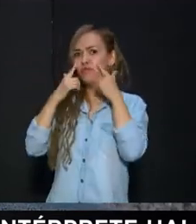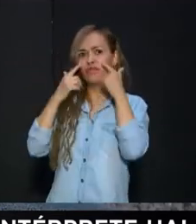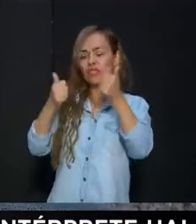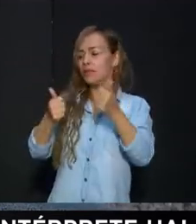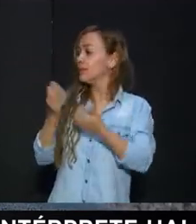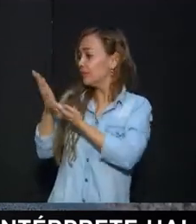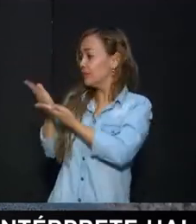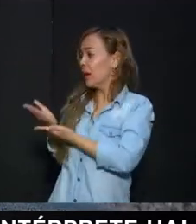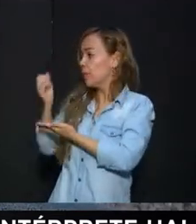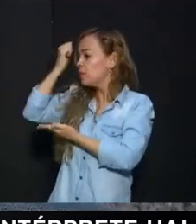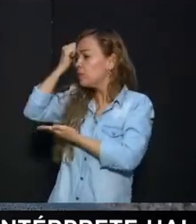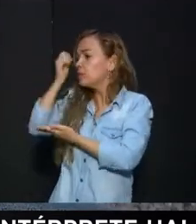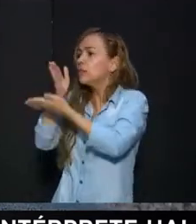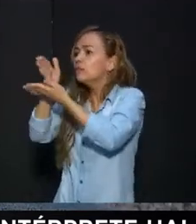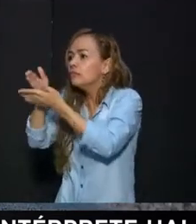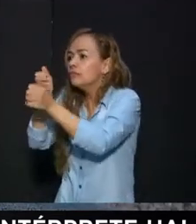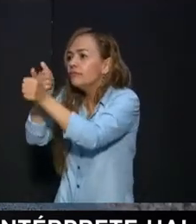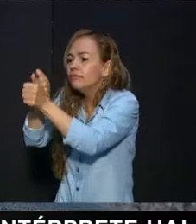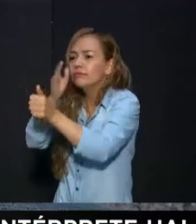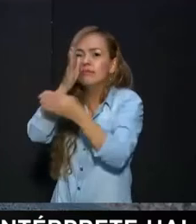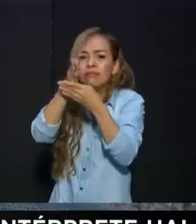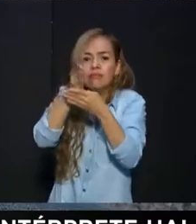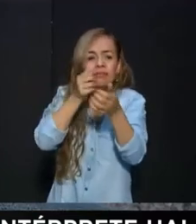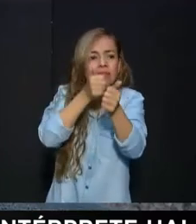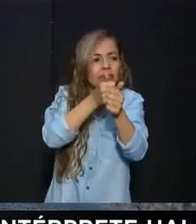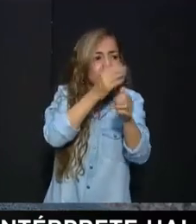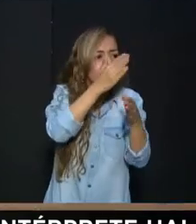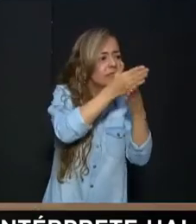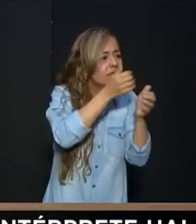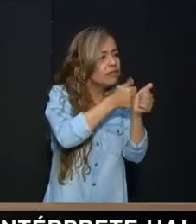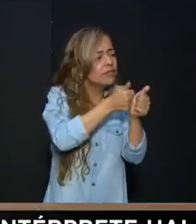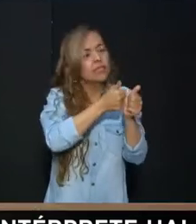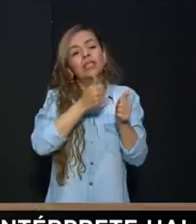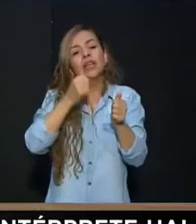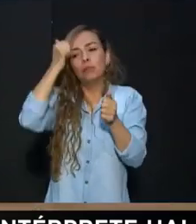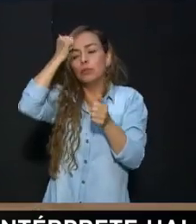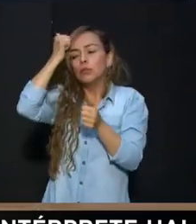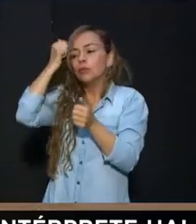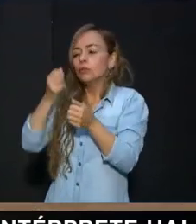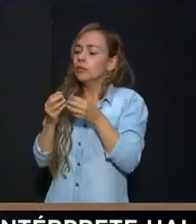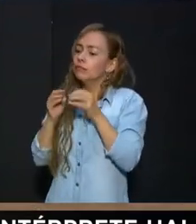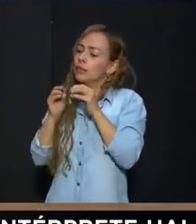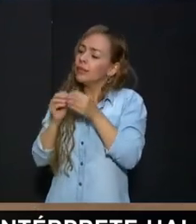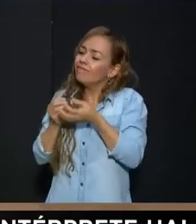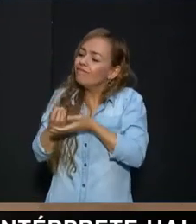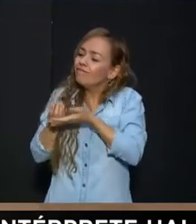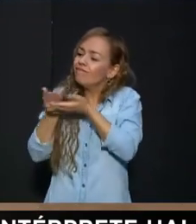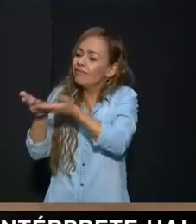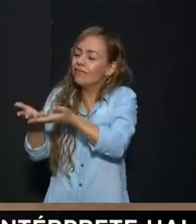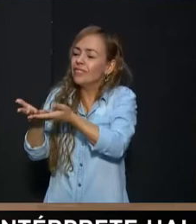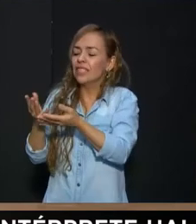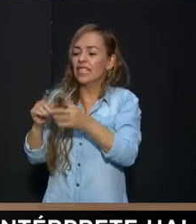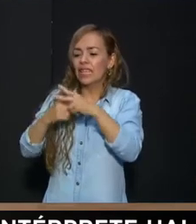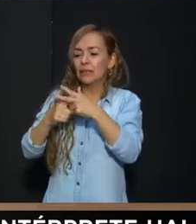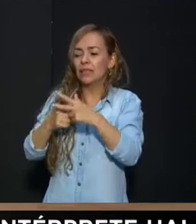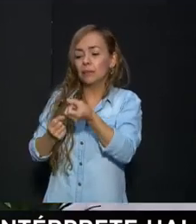Metódica Está aquí Está allá Con este otro docente Con el otro O sea que nos están Acompañando Desde la gritaría Muy bien Así es Algo muy importante Es que siempre están